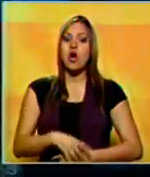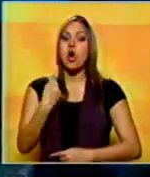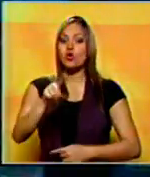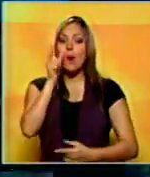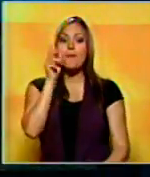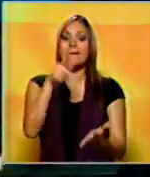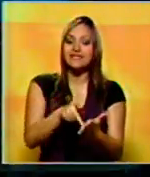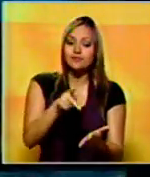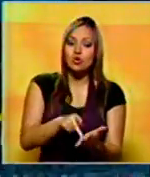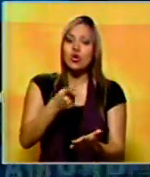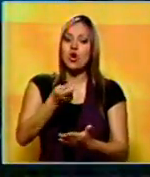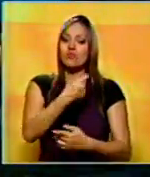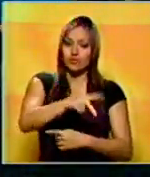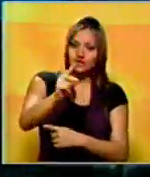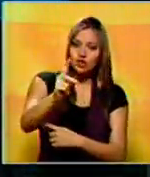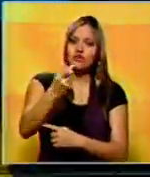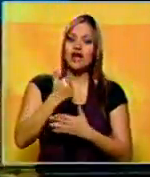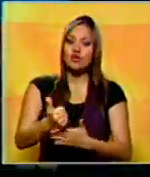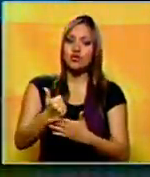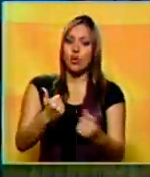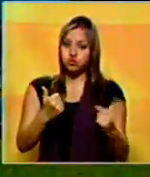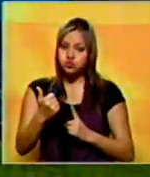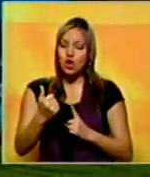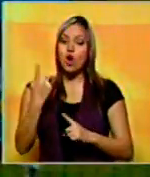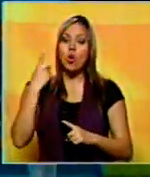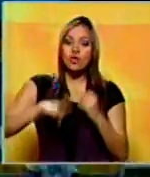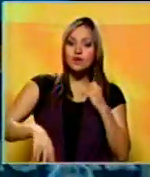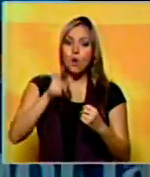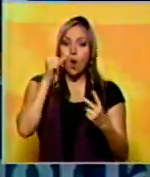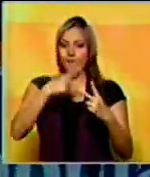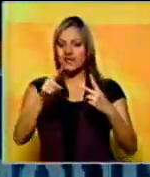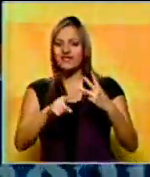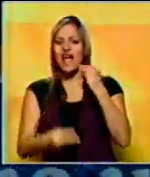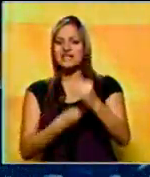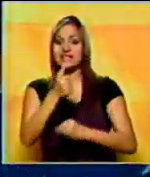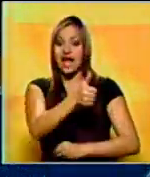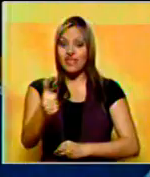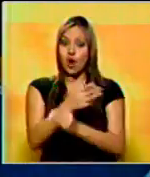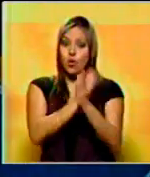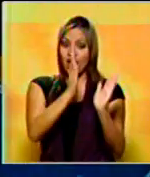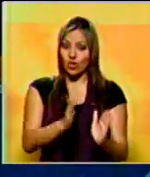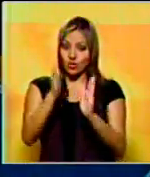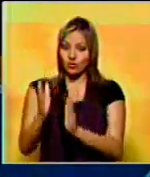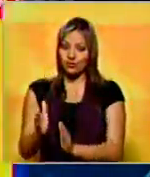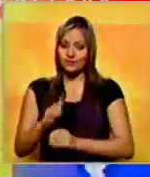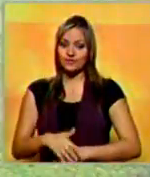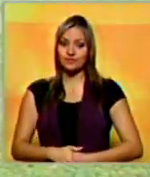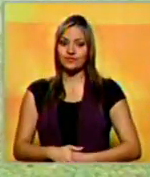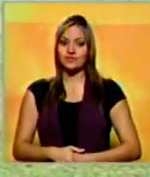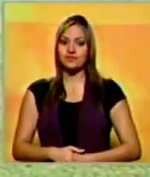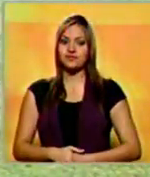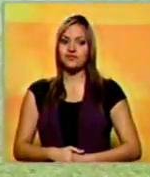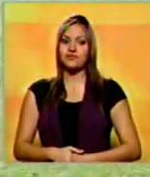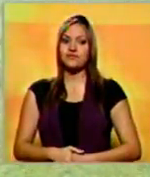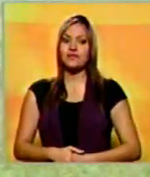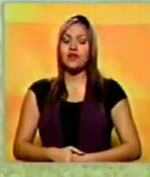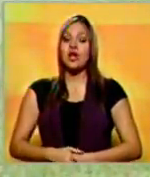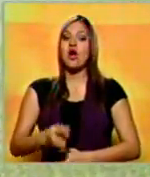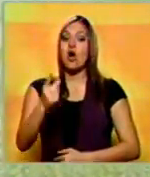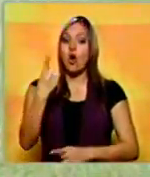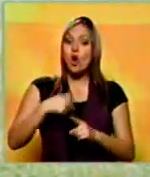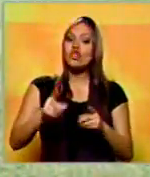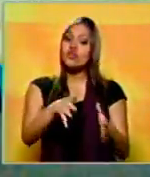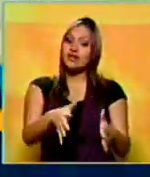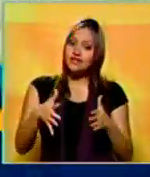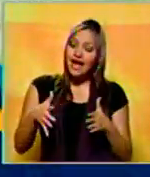turnos con doble y empujada. Ronnie Cedeño terminó de 3-2, con doblete y para de anotadas. Por cierto, con la victoria de los